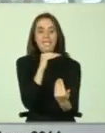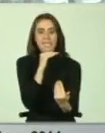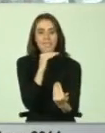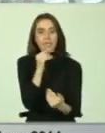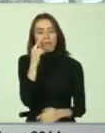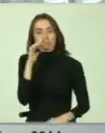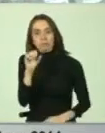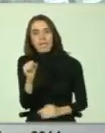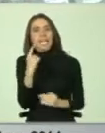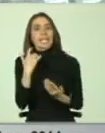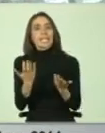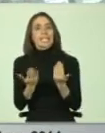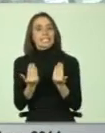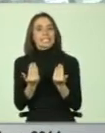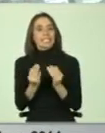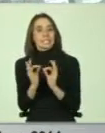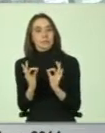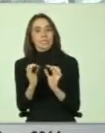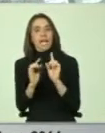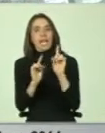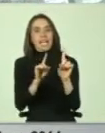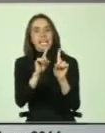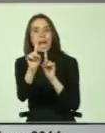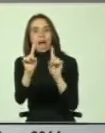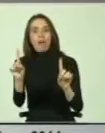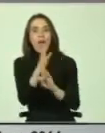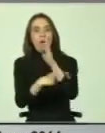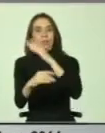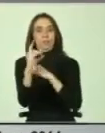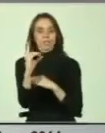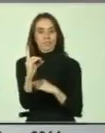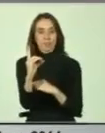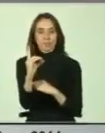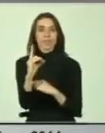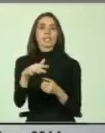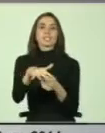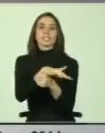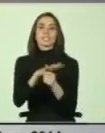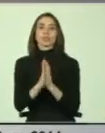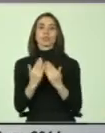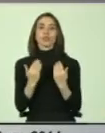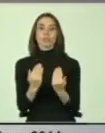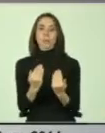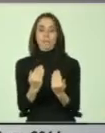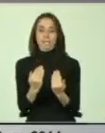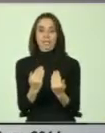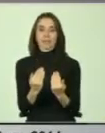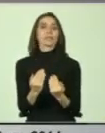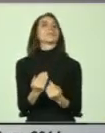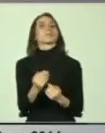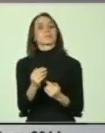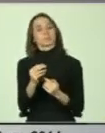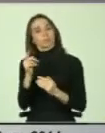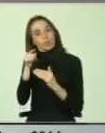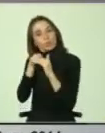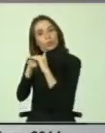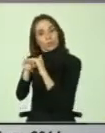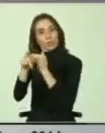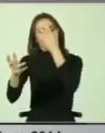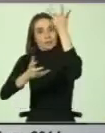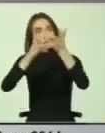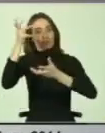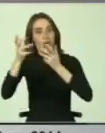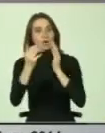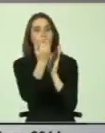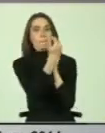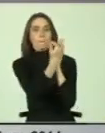Identificar las necesidades especiales de cada una de las discapacidades y en relación a las situaciones de emergencia. Aplicar en la intervención en siniestros